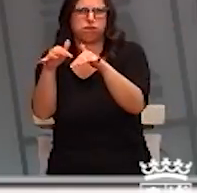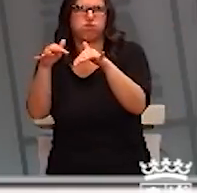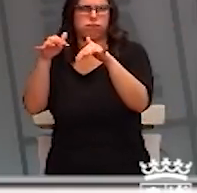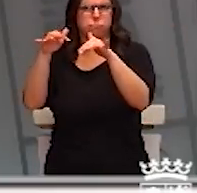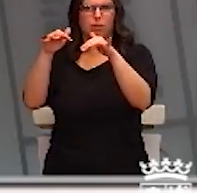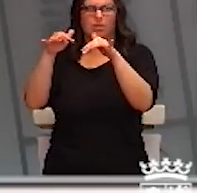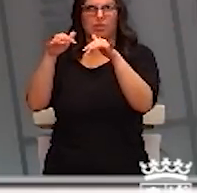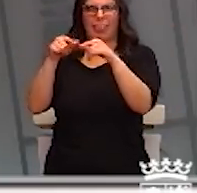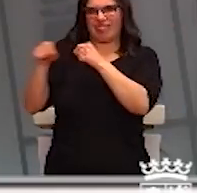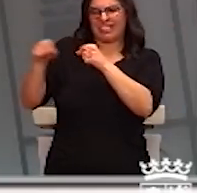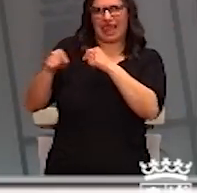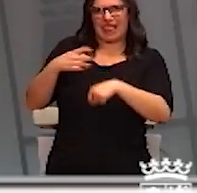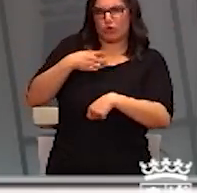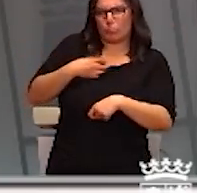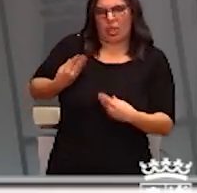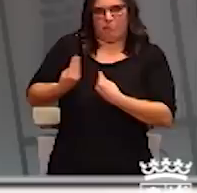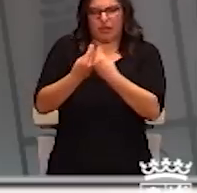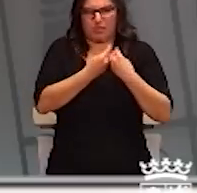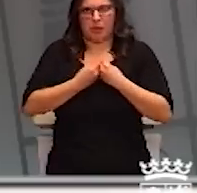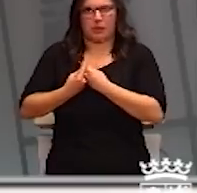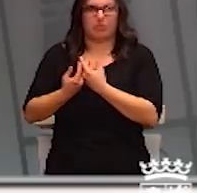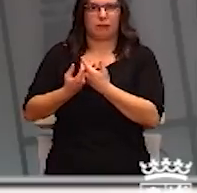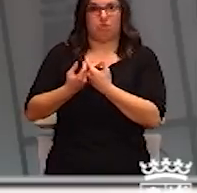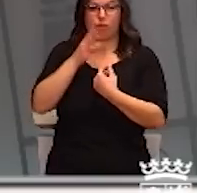mantengan la distancia de seguridad de al menos un metro.